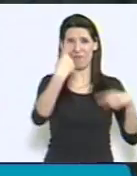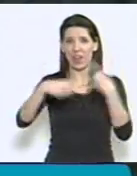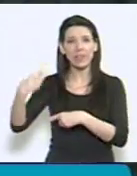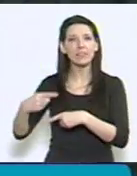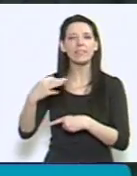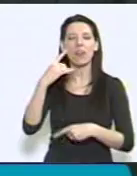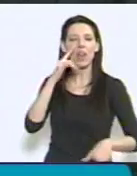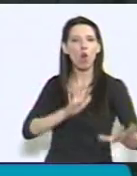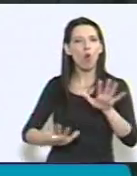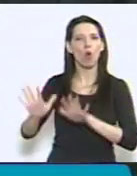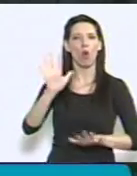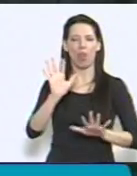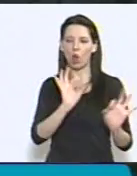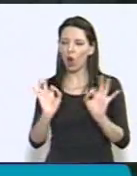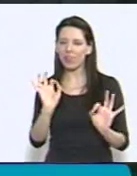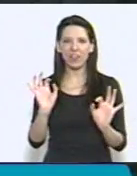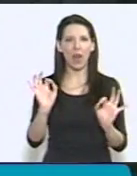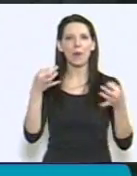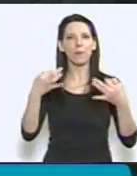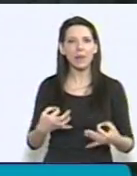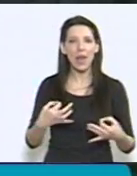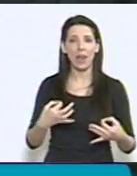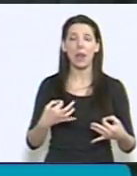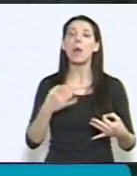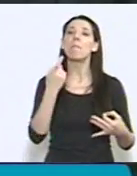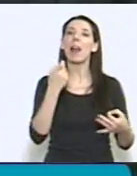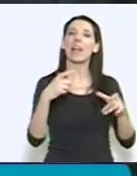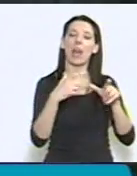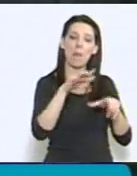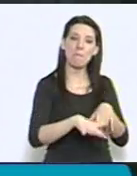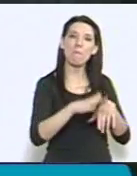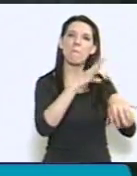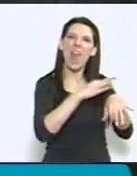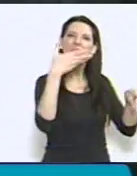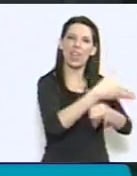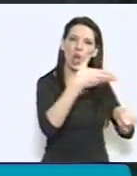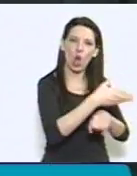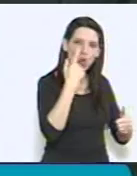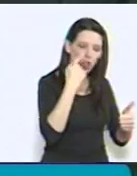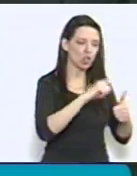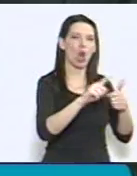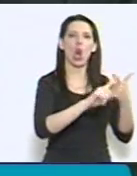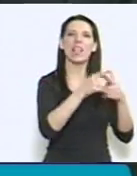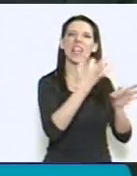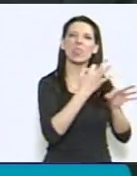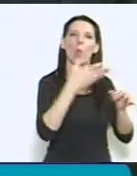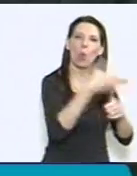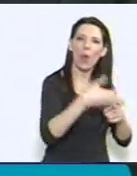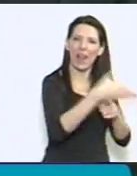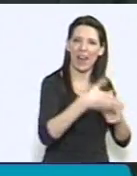gestiones para que el monitoreo de controles médicos, asistencia escolar y desempeño educativo no sean